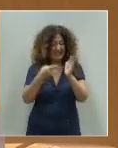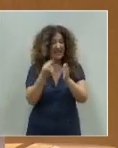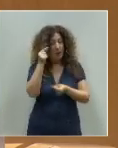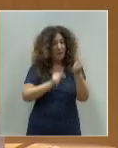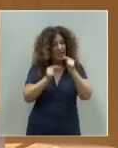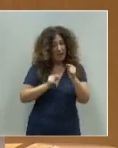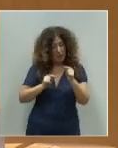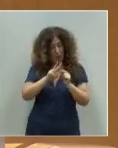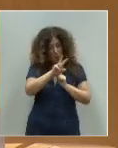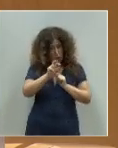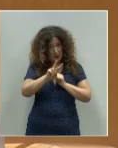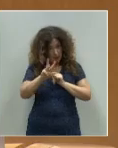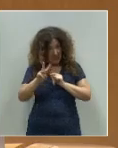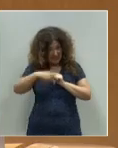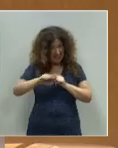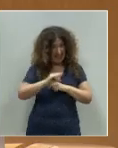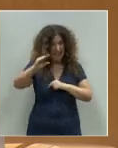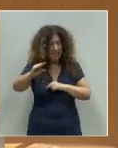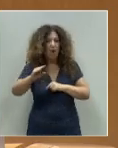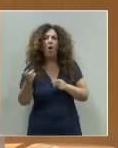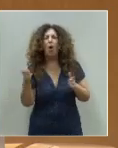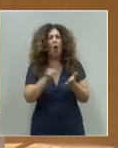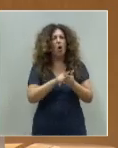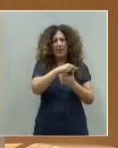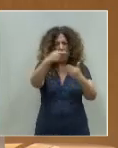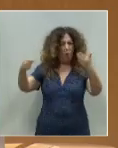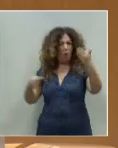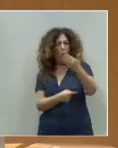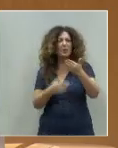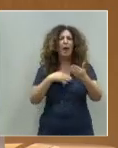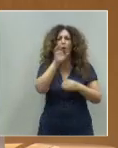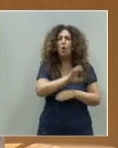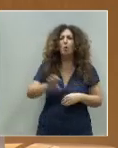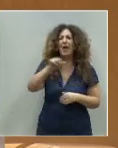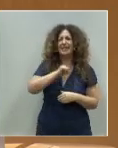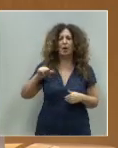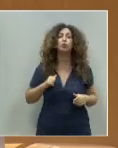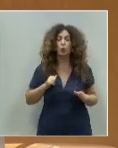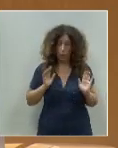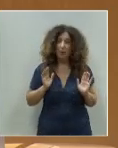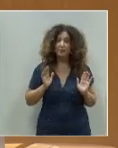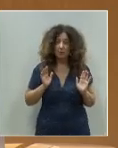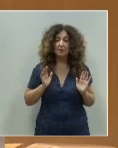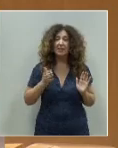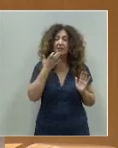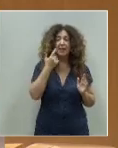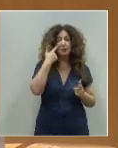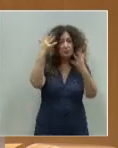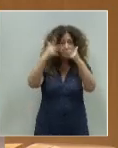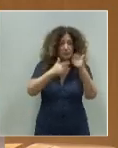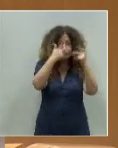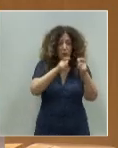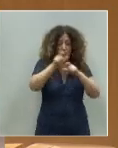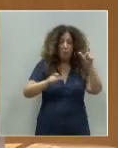Nos vuelven a situar en la cola de todas las comunidades autónomas de régimen común. Y si se mide por población, la diferencia